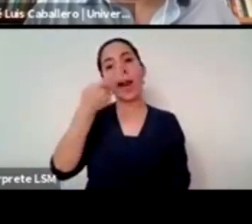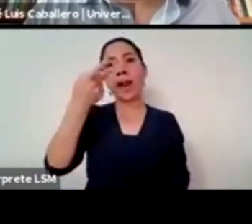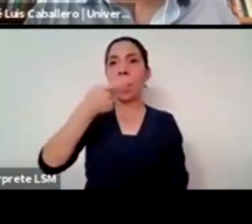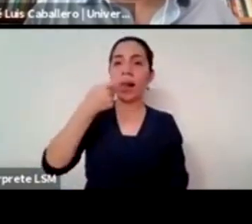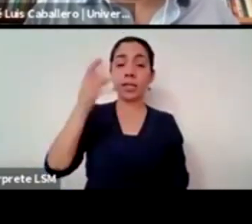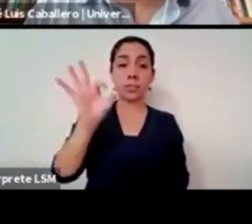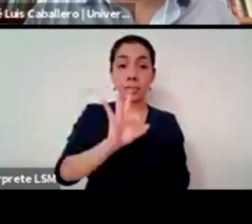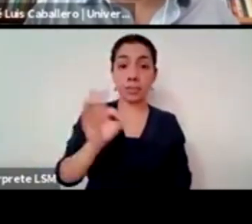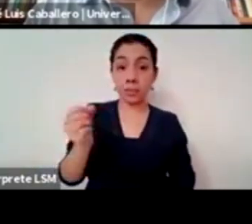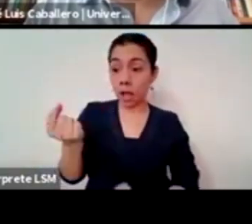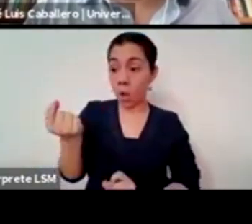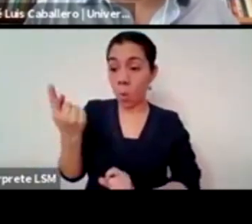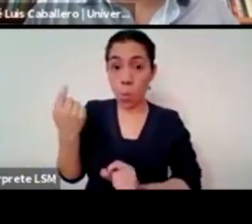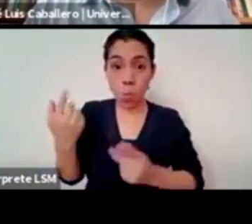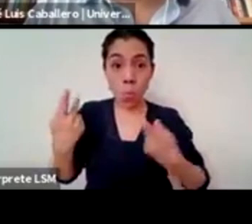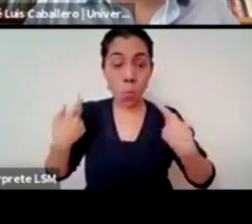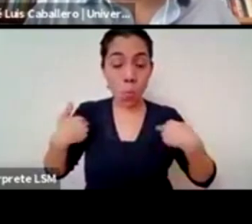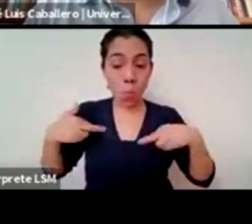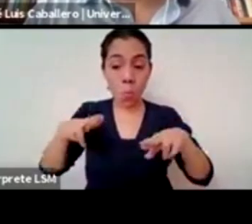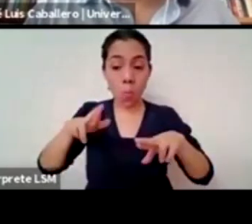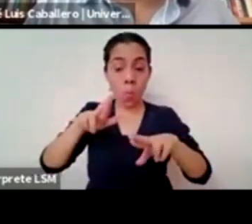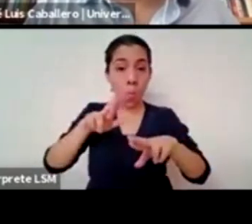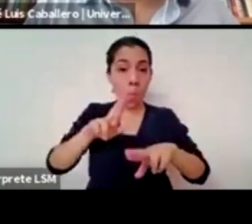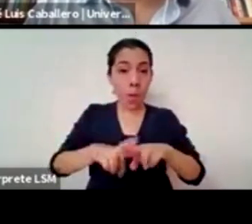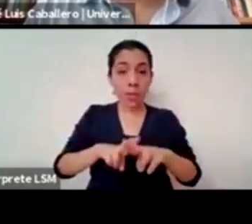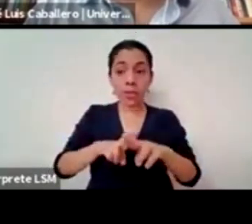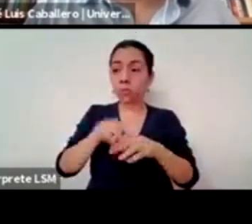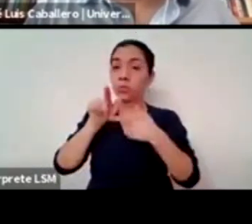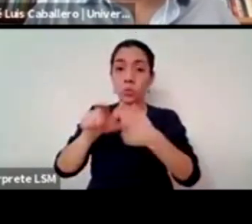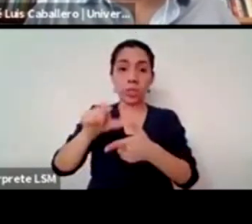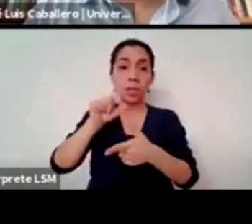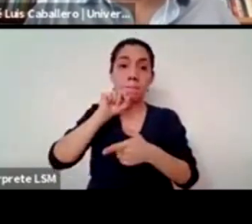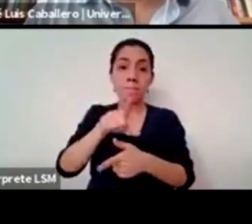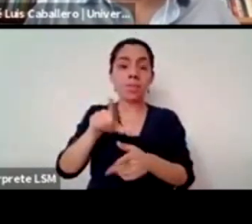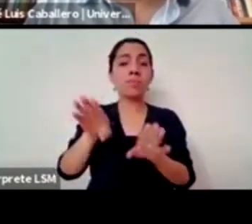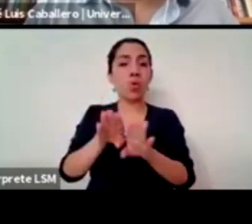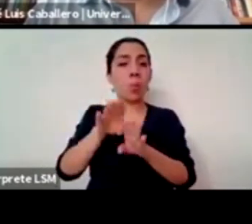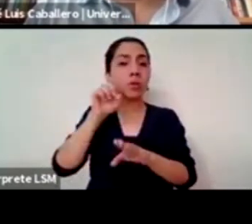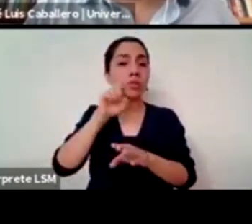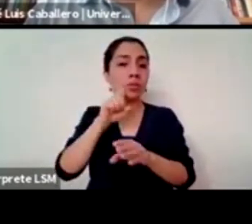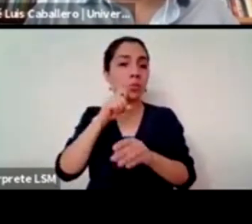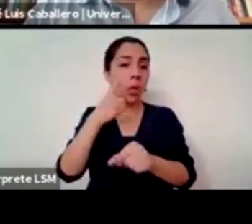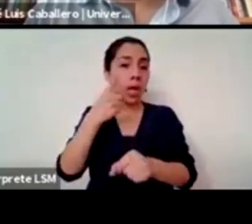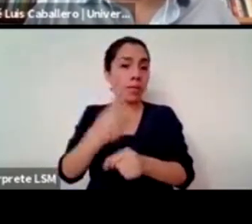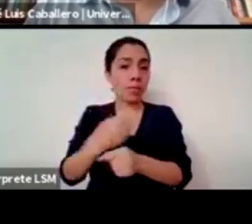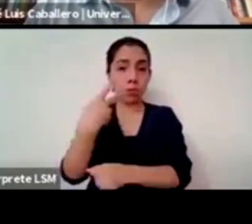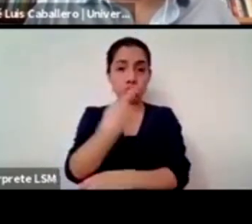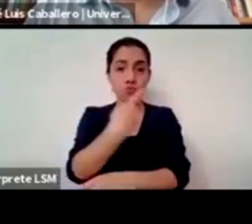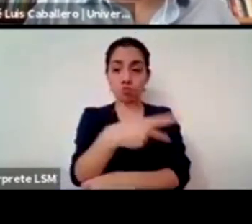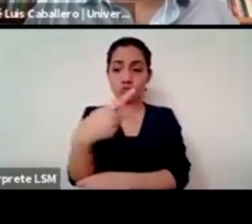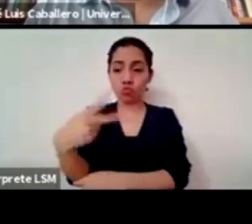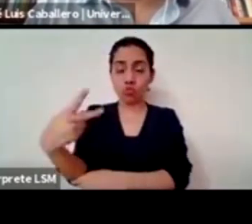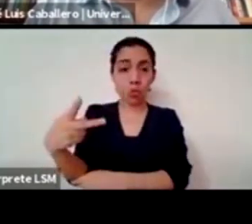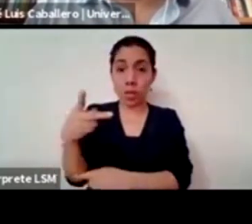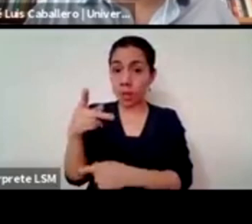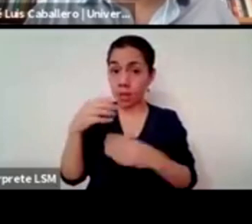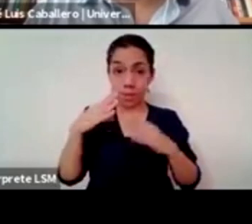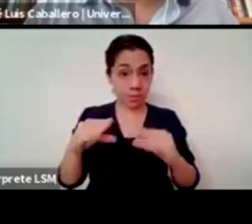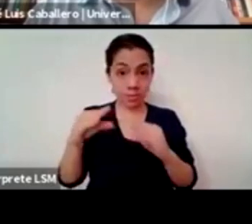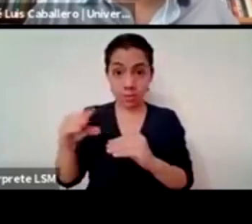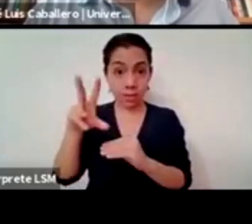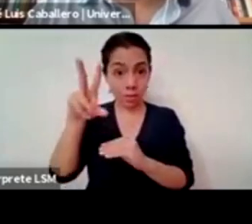pautas y que educa sexualmente a los niños y a las niñas va a ser sancionado y va a ser